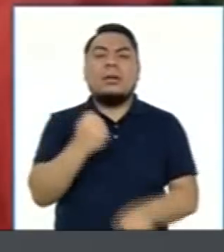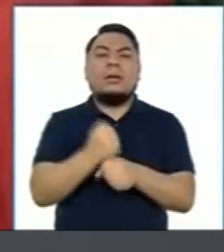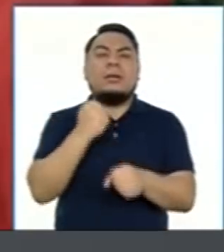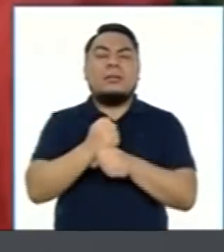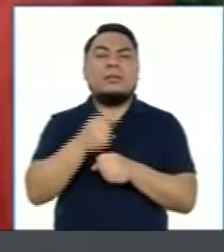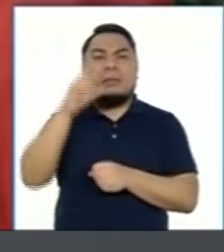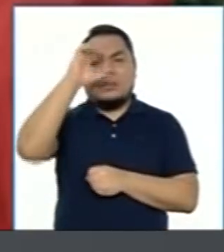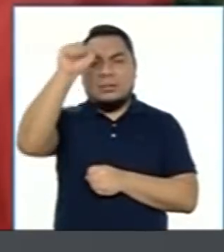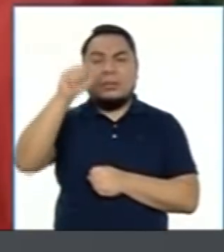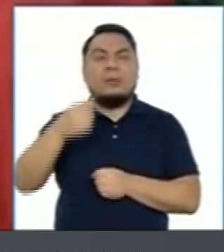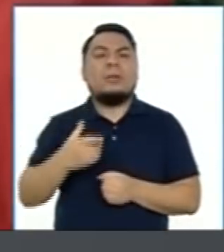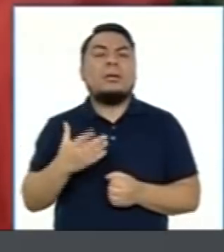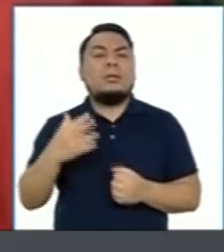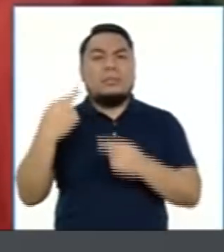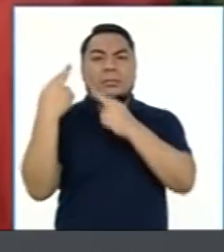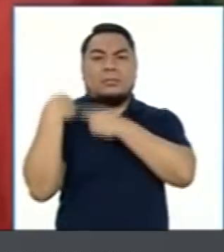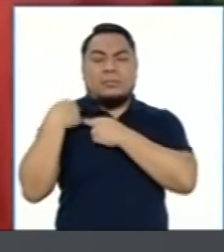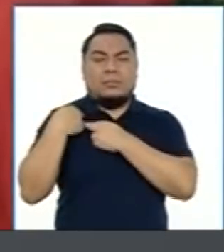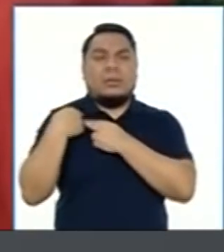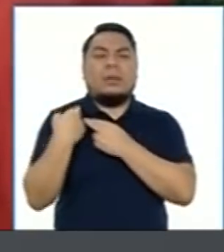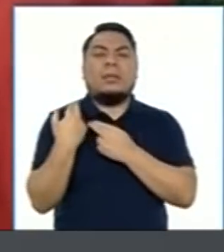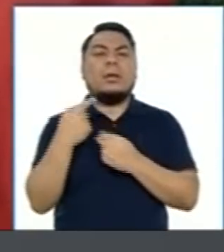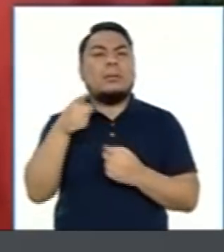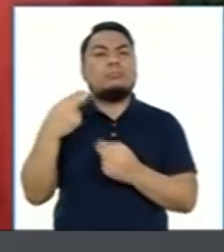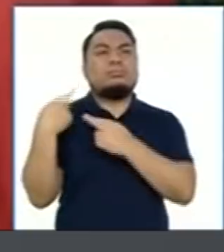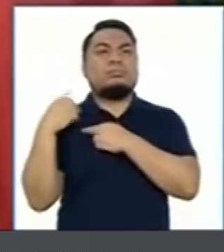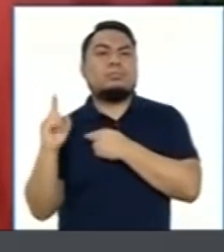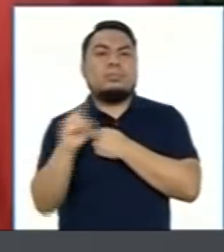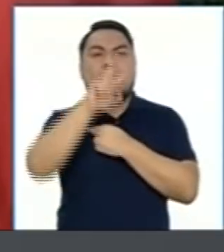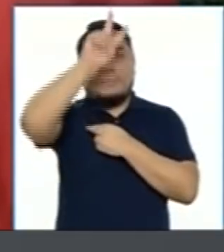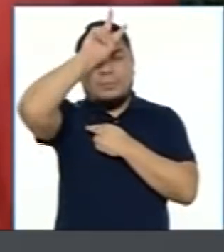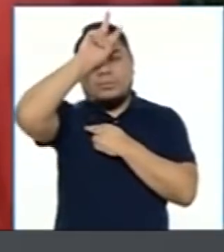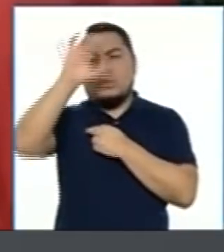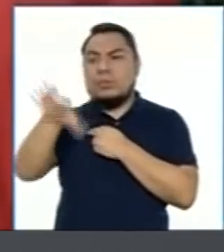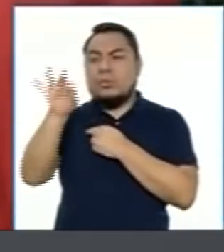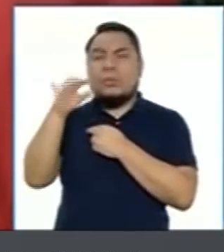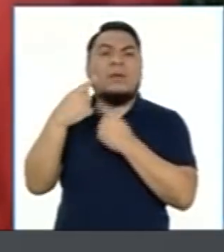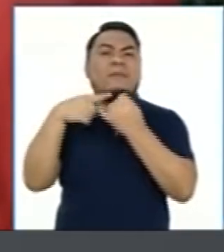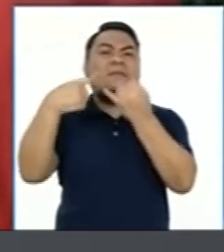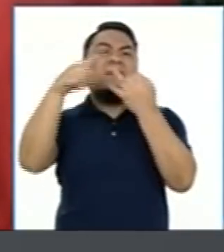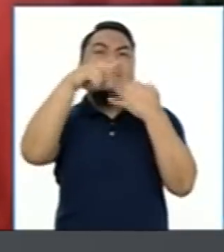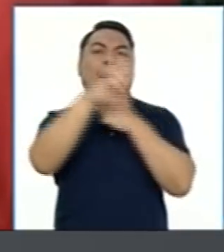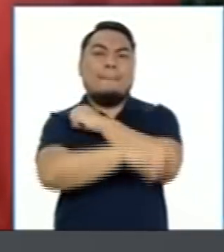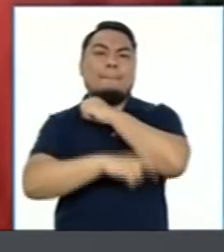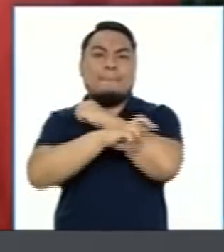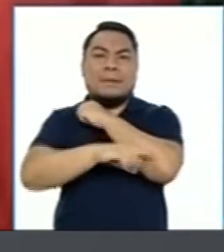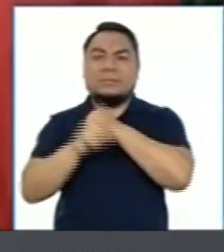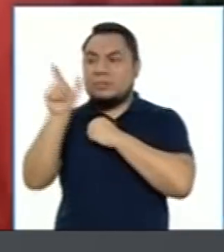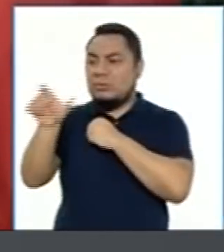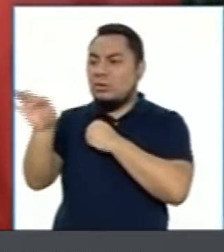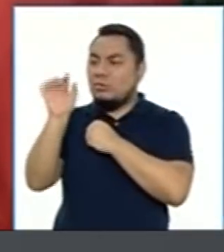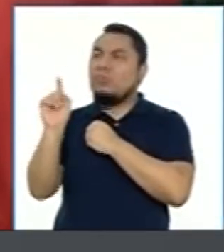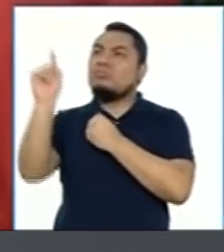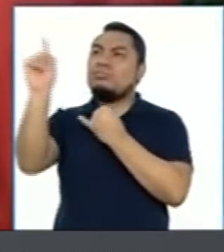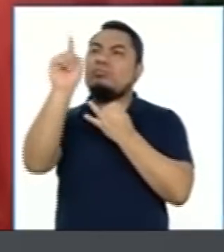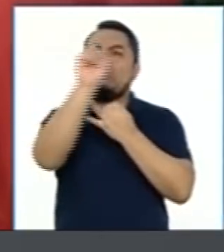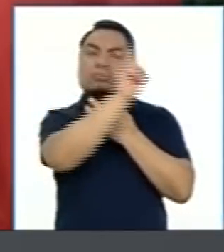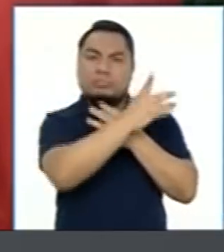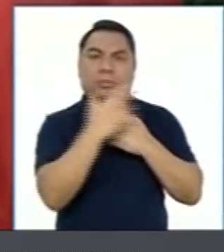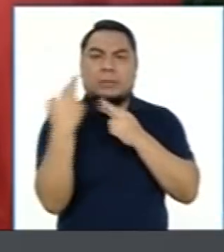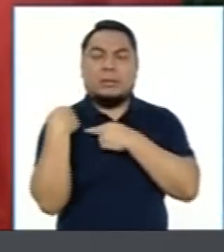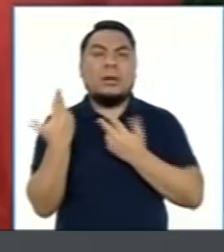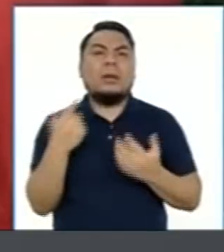que son cargos diplomáticos de representación del Perú en diferentes países del mundo. Hay alrededor